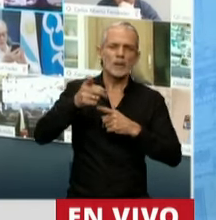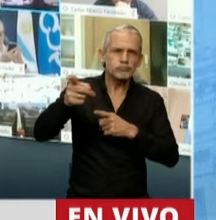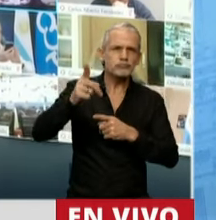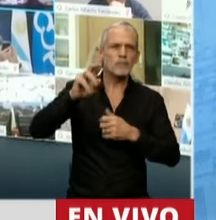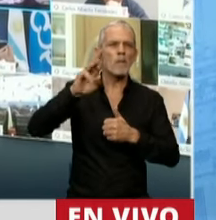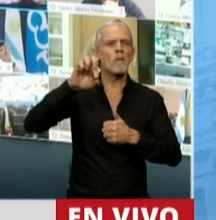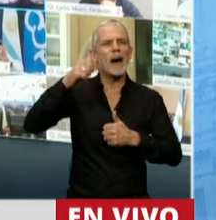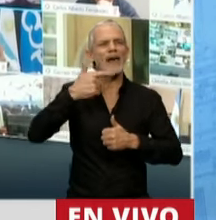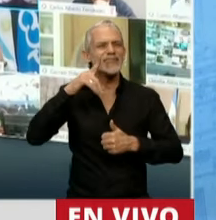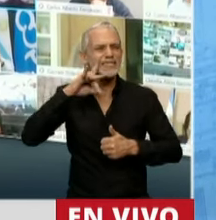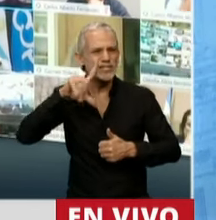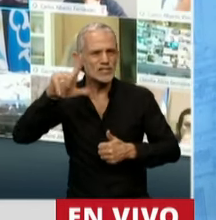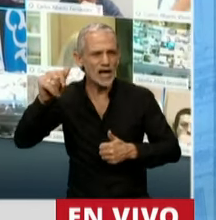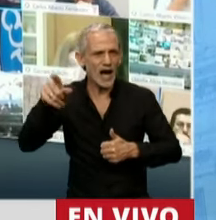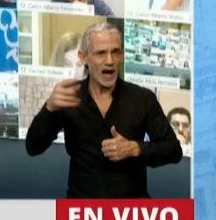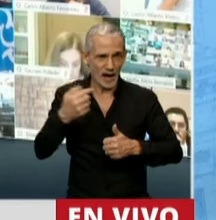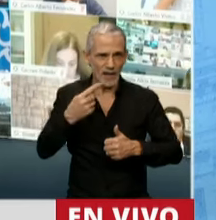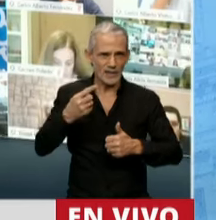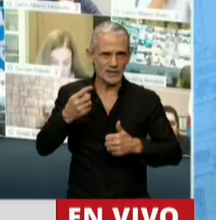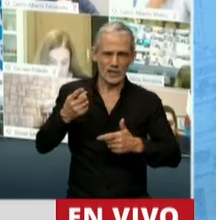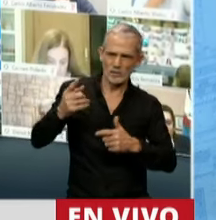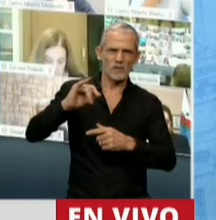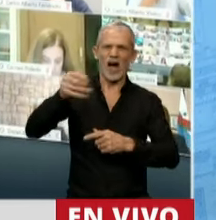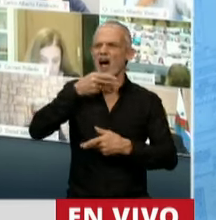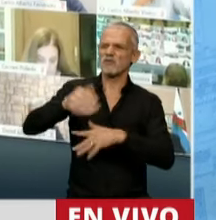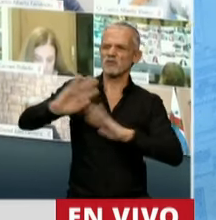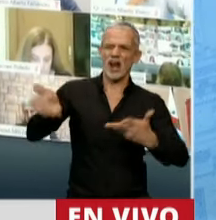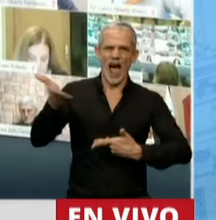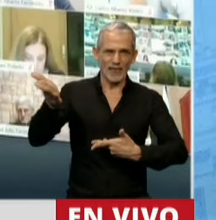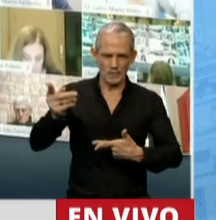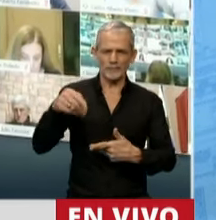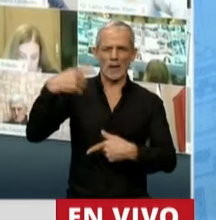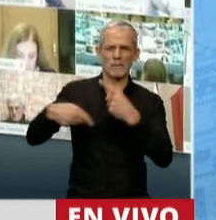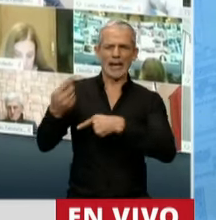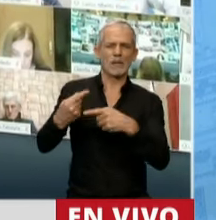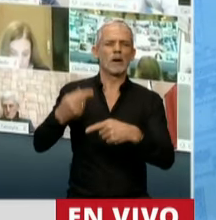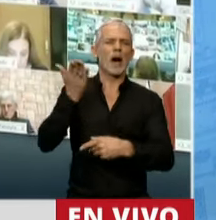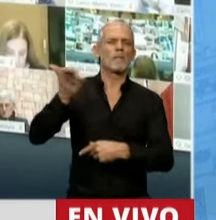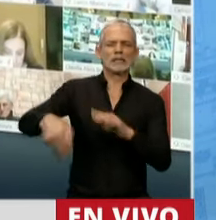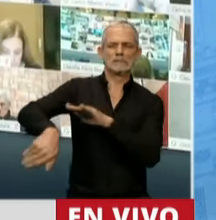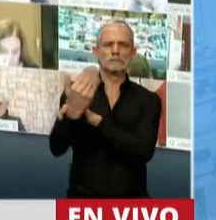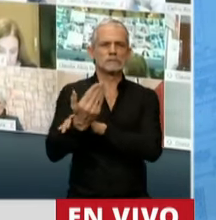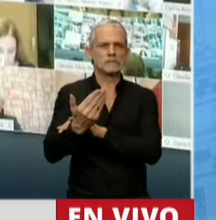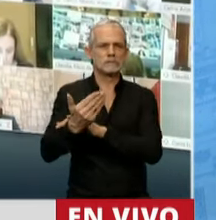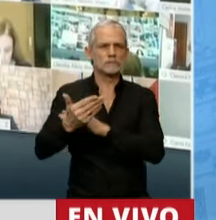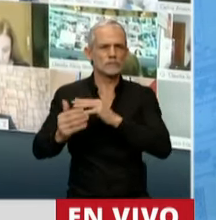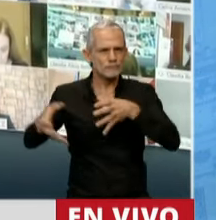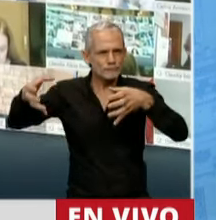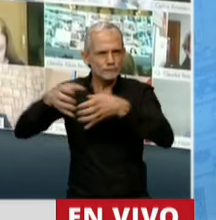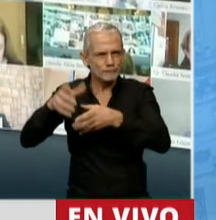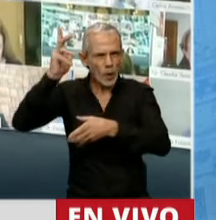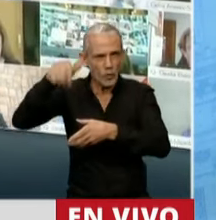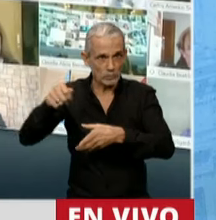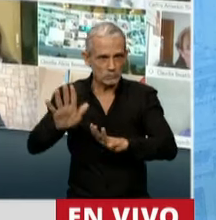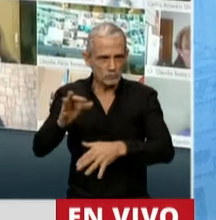y anunció de que ya nos hizo mucho y mañana le vamos a pedir que salga, que se vaya del Consejo de la Magistratura. Y